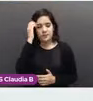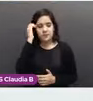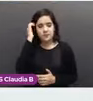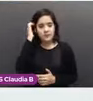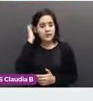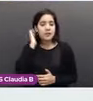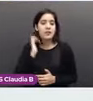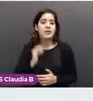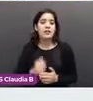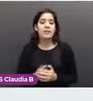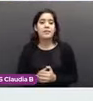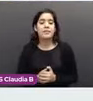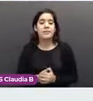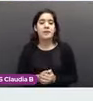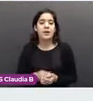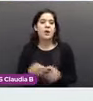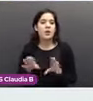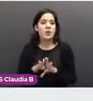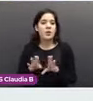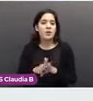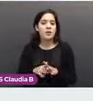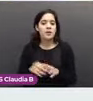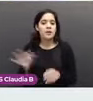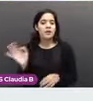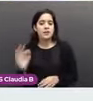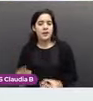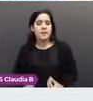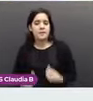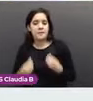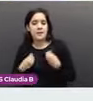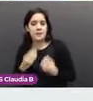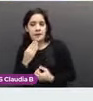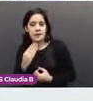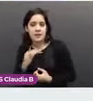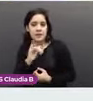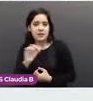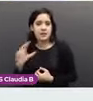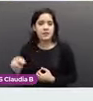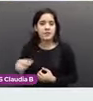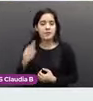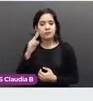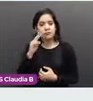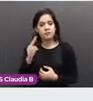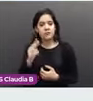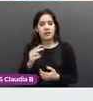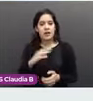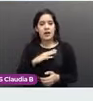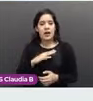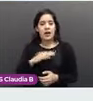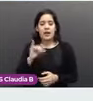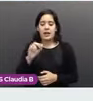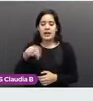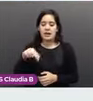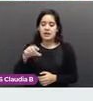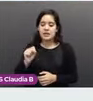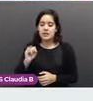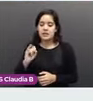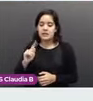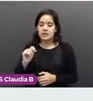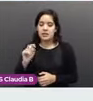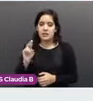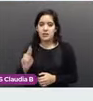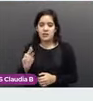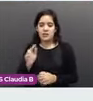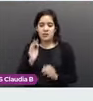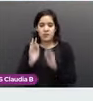La sobrevida en etapas tempranas, por ejemplo, un cáncer que se clasifica como in situ del tratamiento que se le da a la paciente